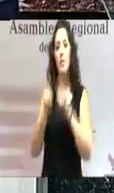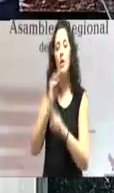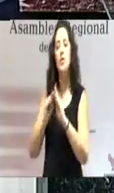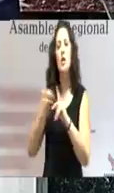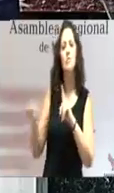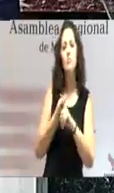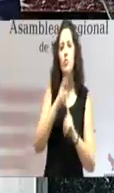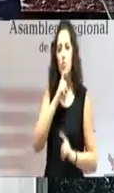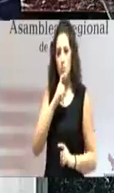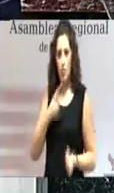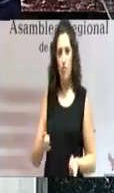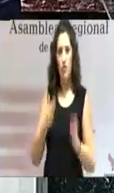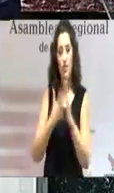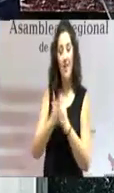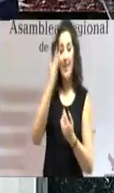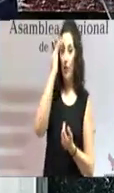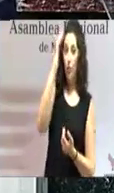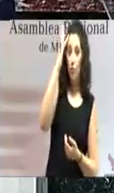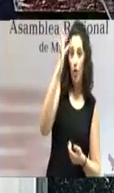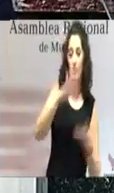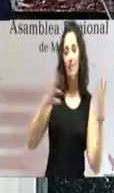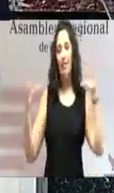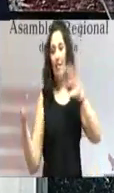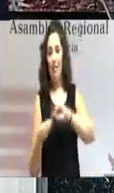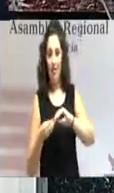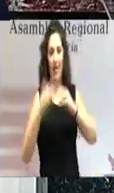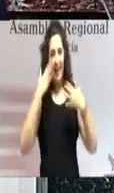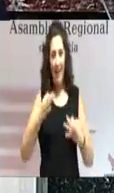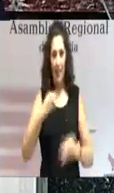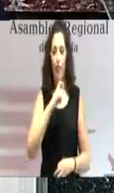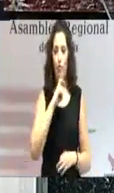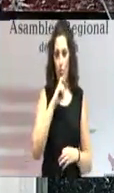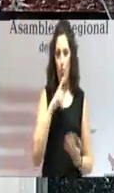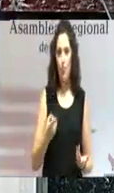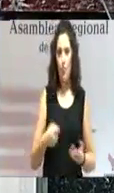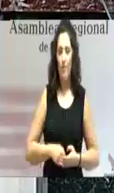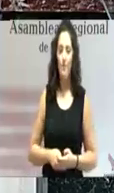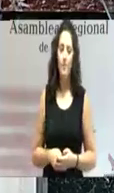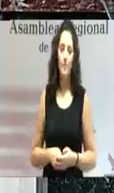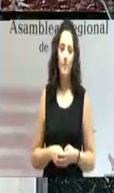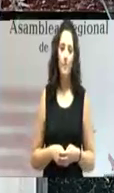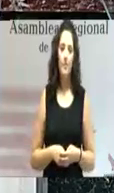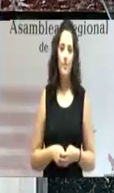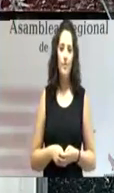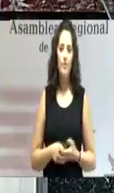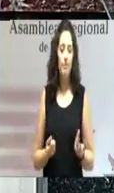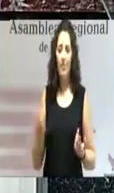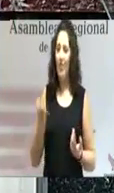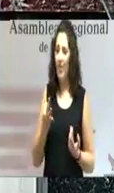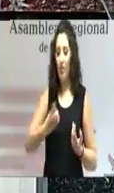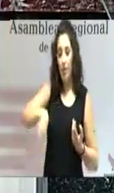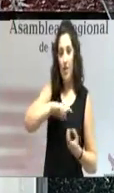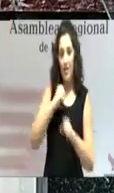convertir ilusión en hechos y en realidades. Y ser capaces de trabajar juntos.